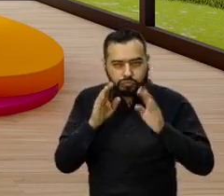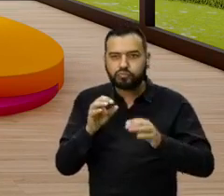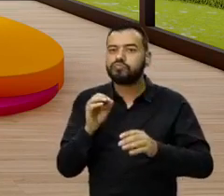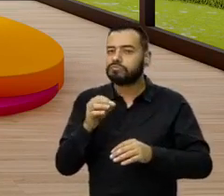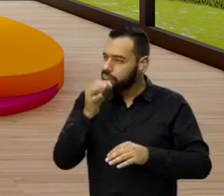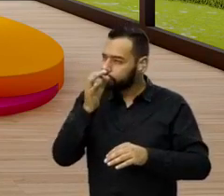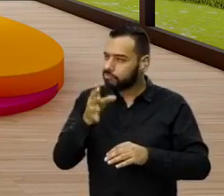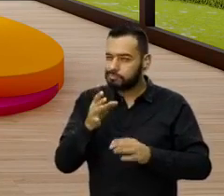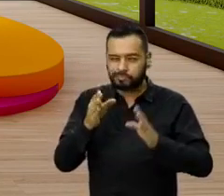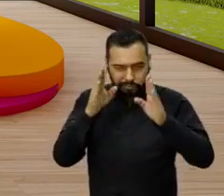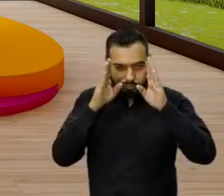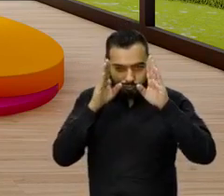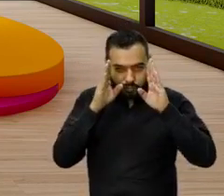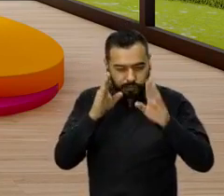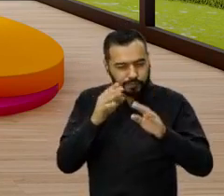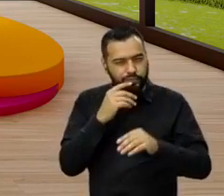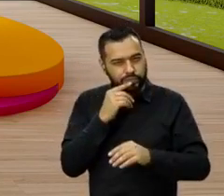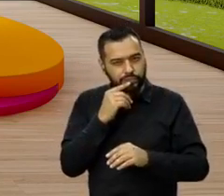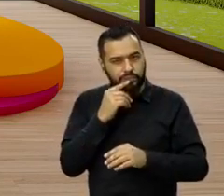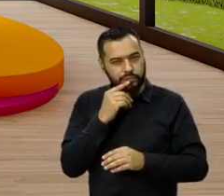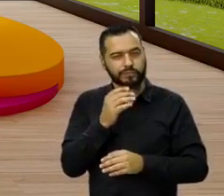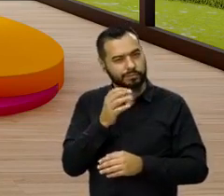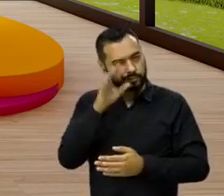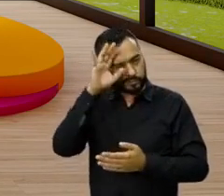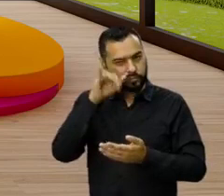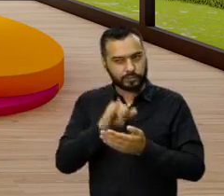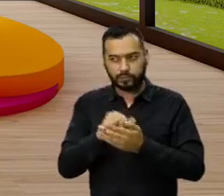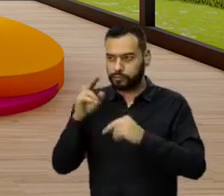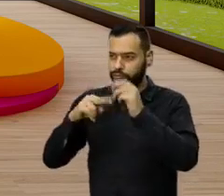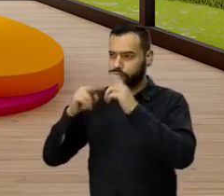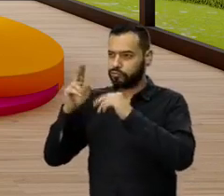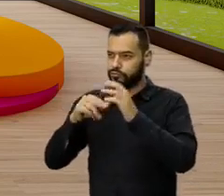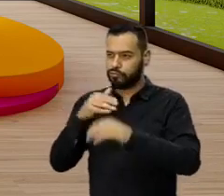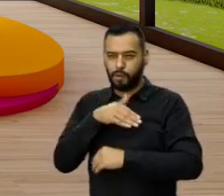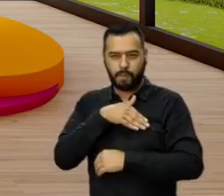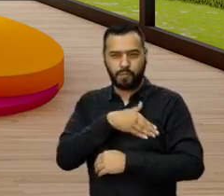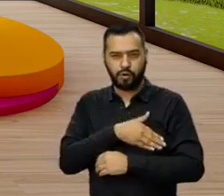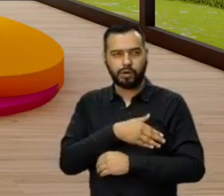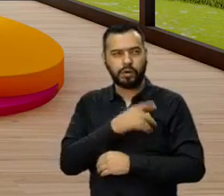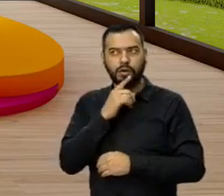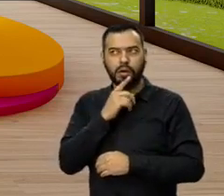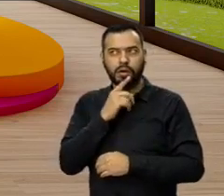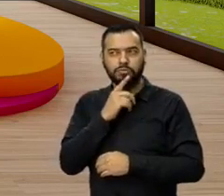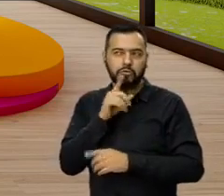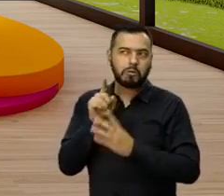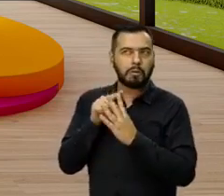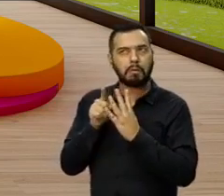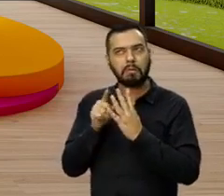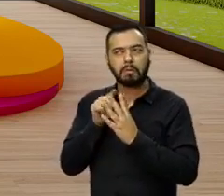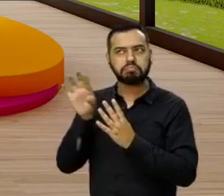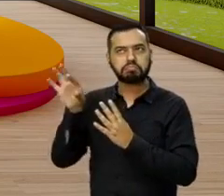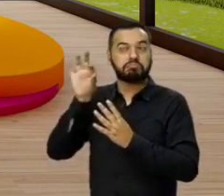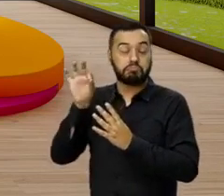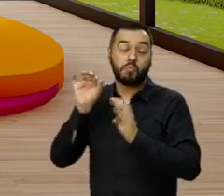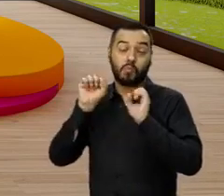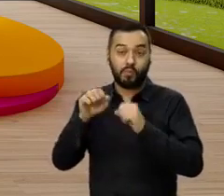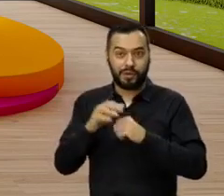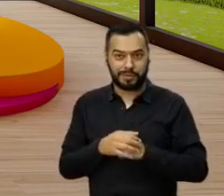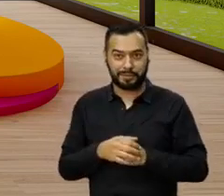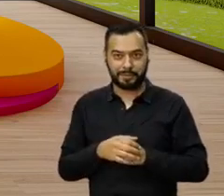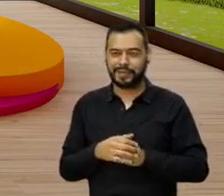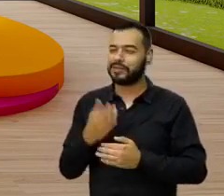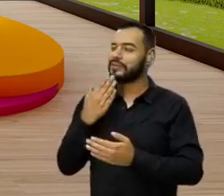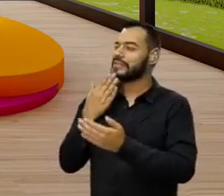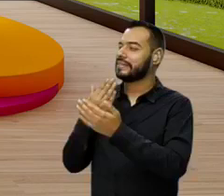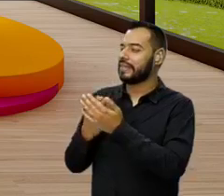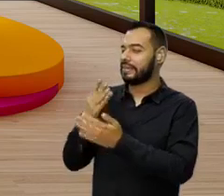muy conectada, entonces creo que Constructora Bolívar alguno de sus proyectos puede estar dentro de sus opciones, así que qué mejor. Bueno,